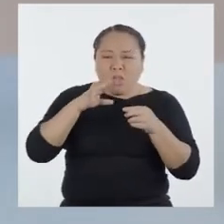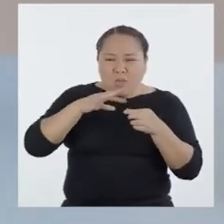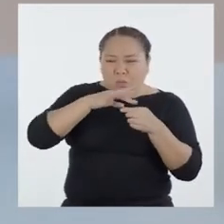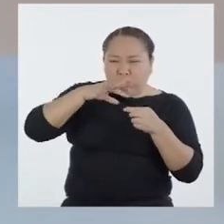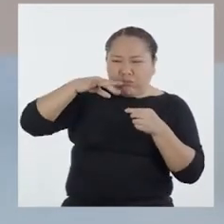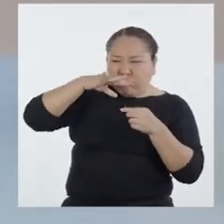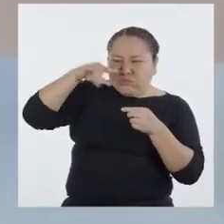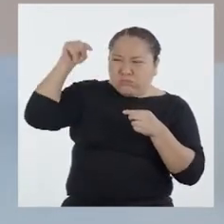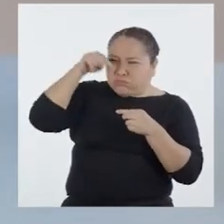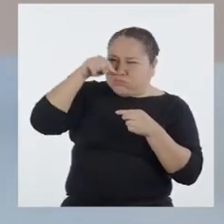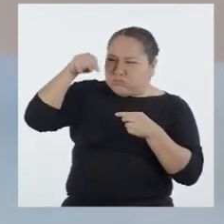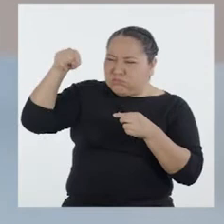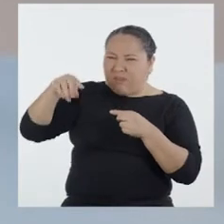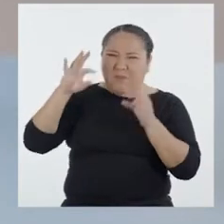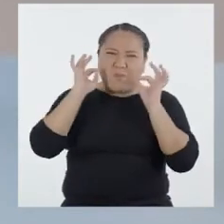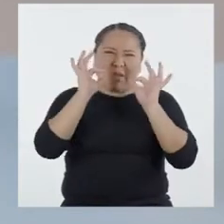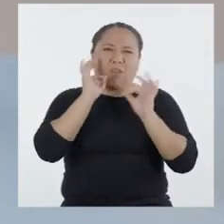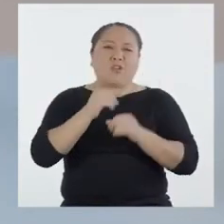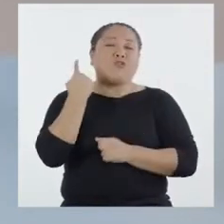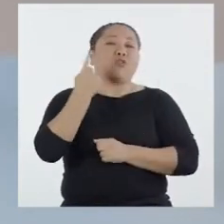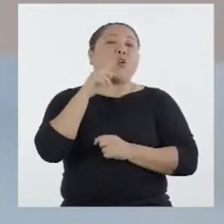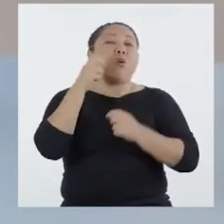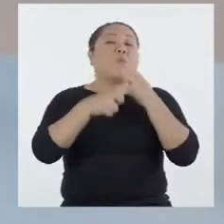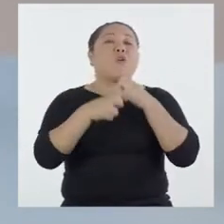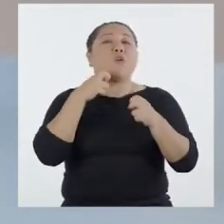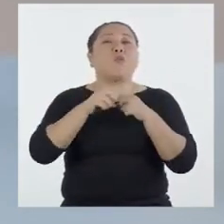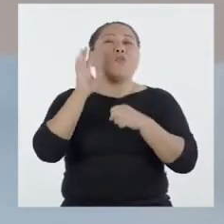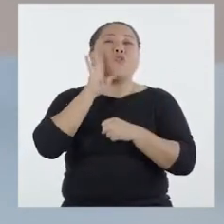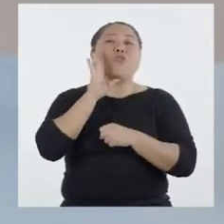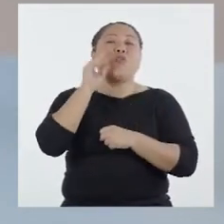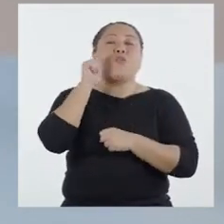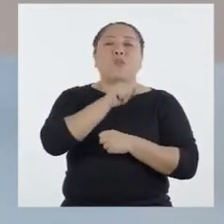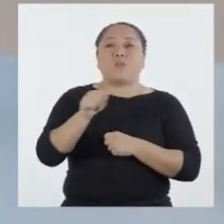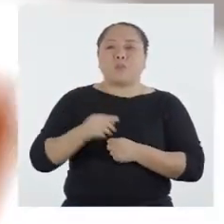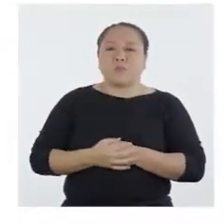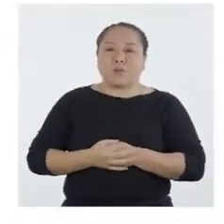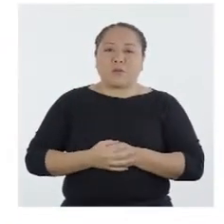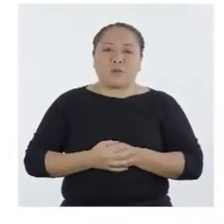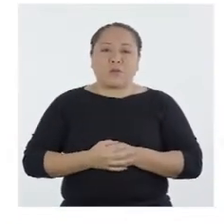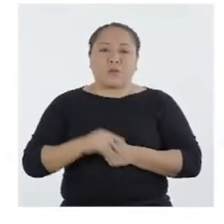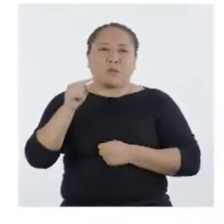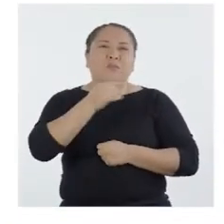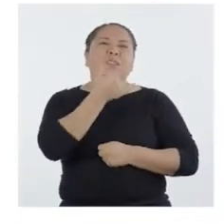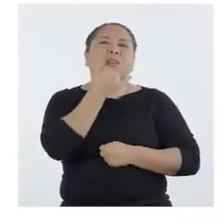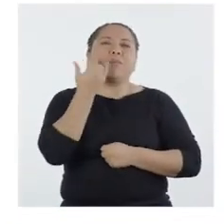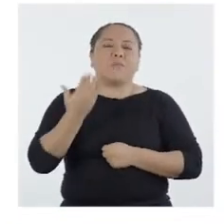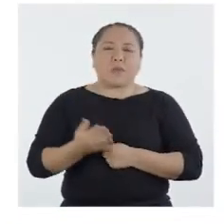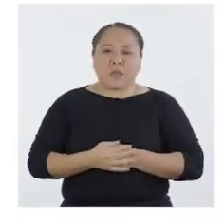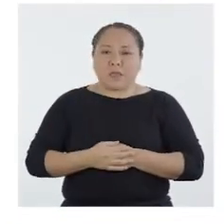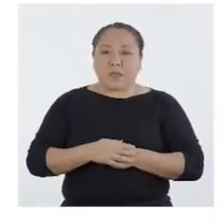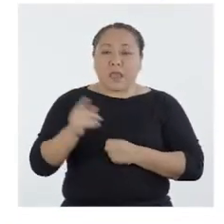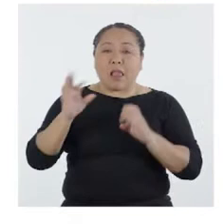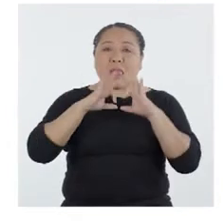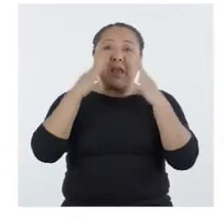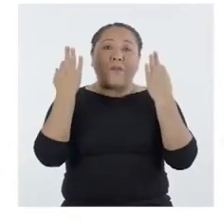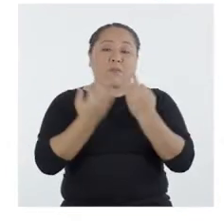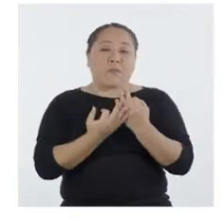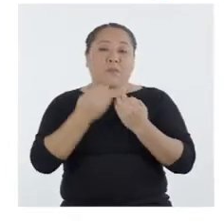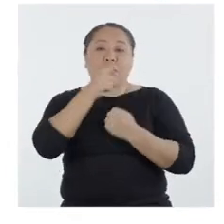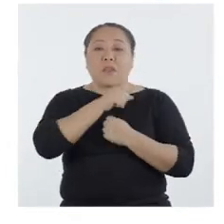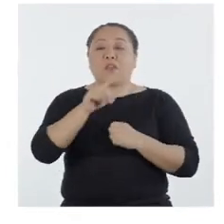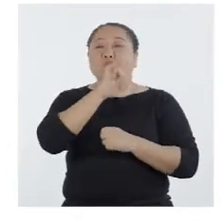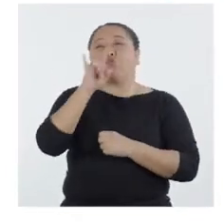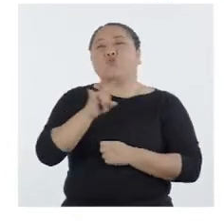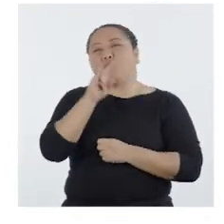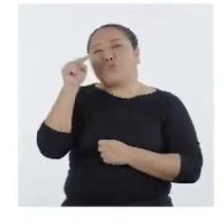partículas son peligrosas no solo por el problema de la contaminación. Lo que sucede es que las familias